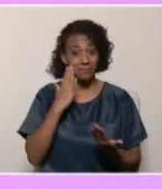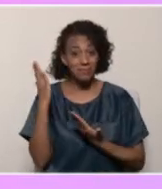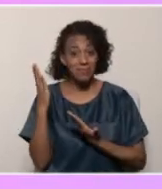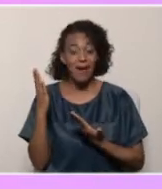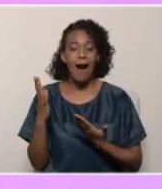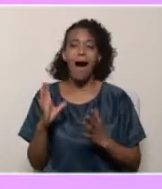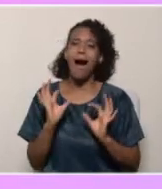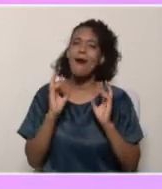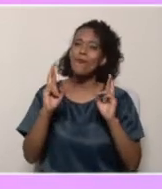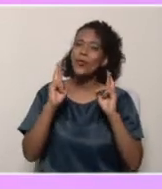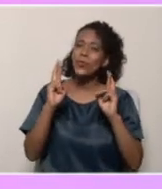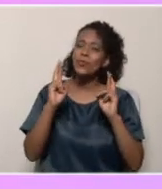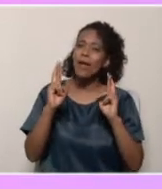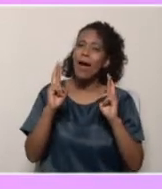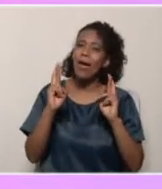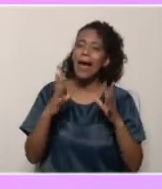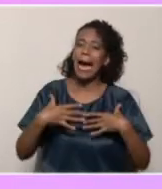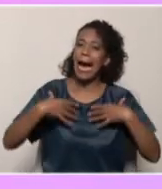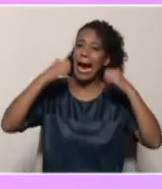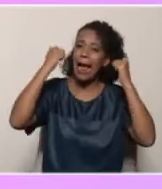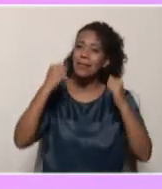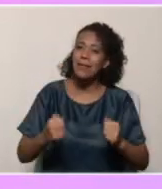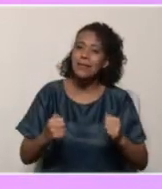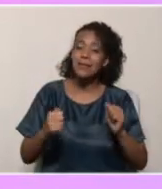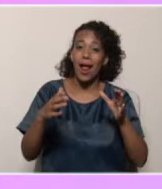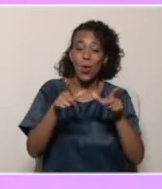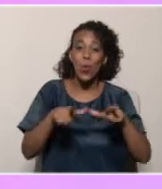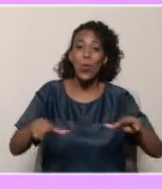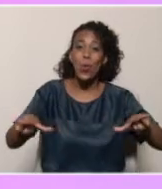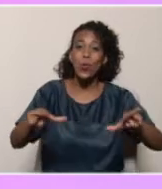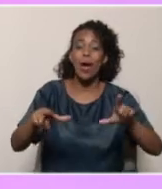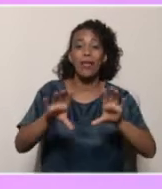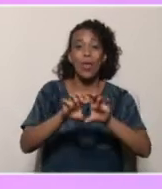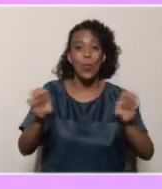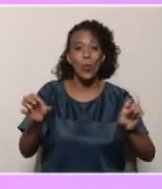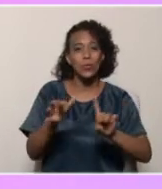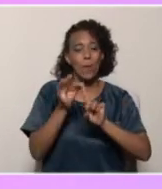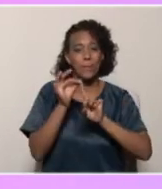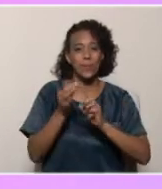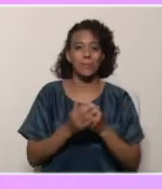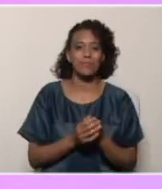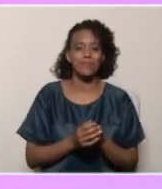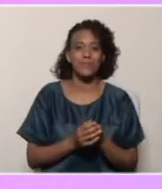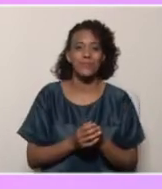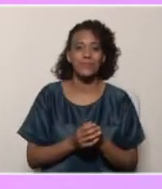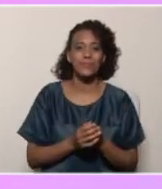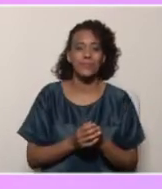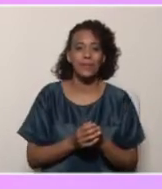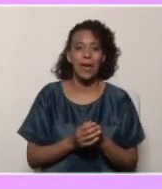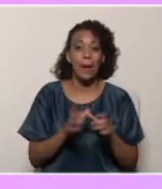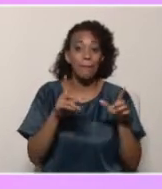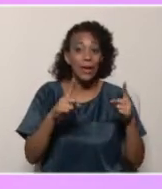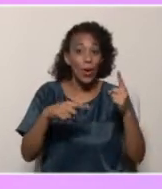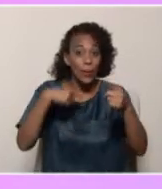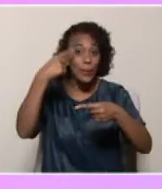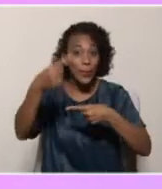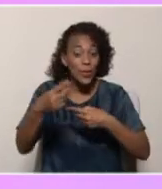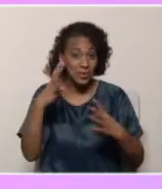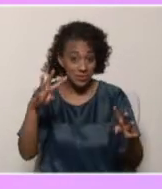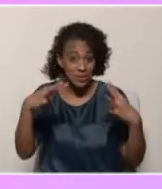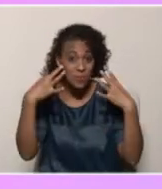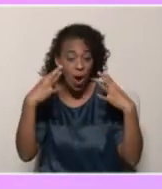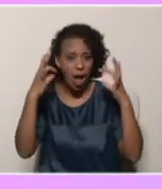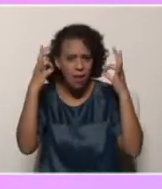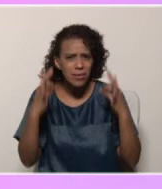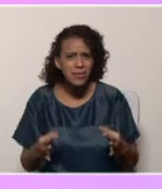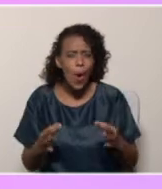afortunadamente eso no es lo que nos garantiza este segmento de la modalidad de educación especial. Pero el segmento que viene a continuación también